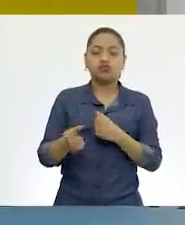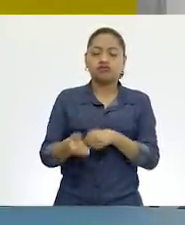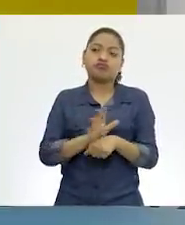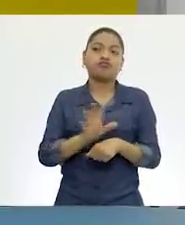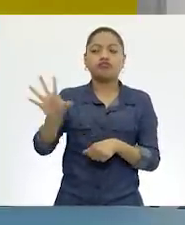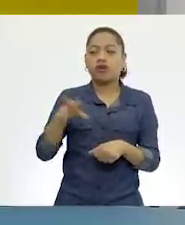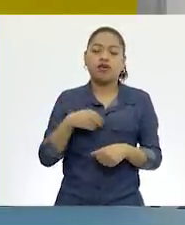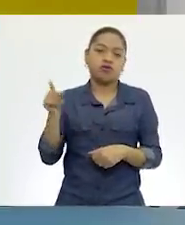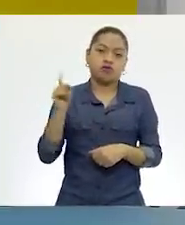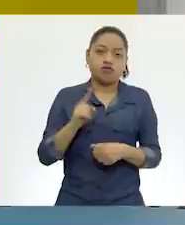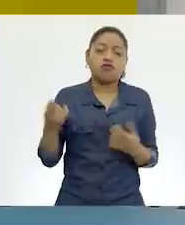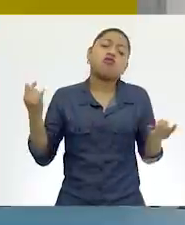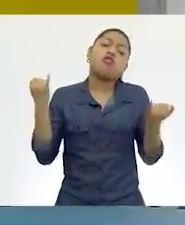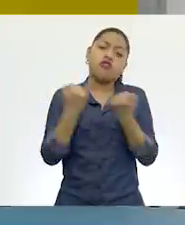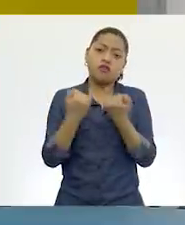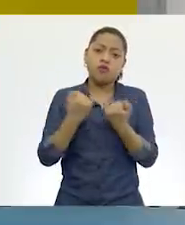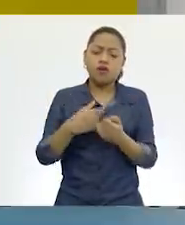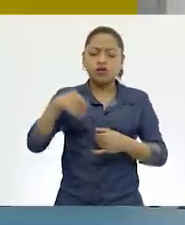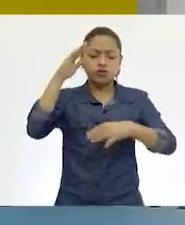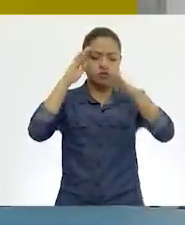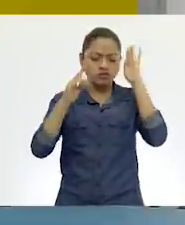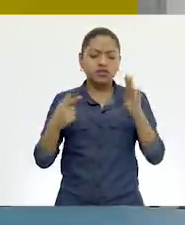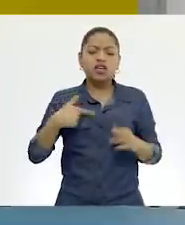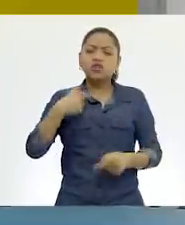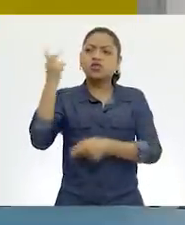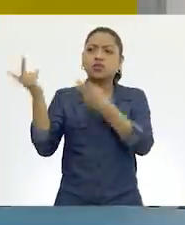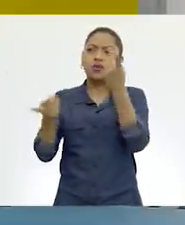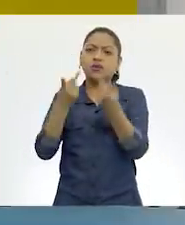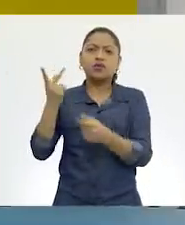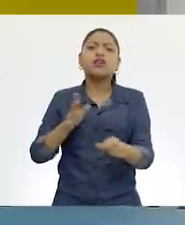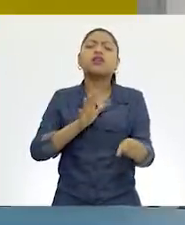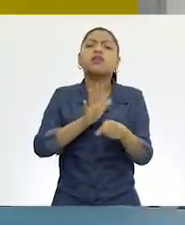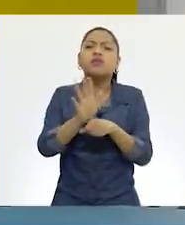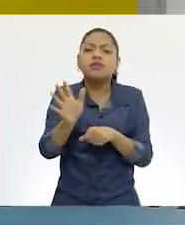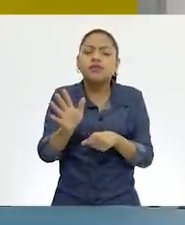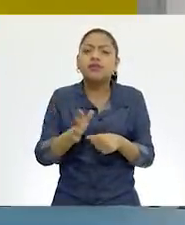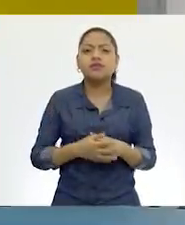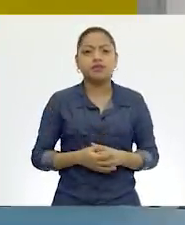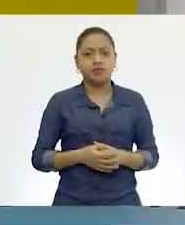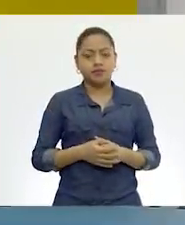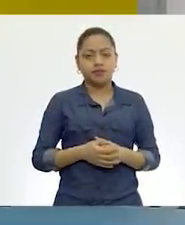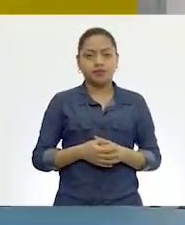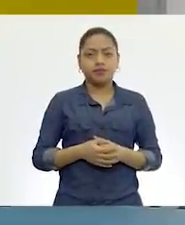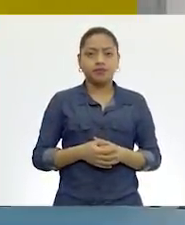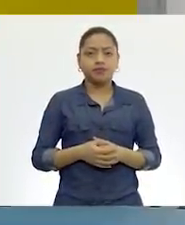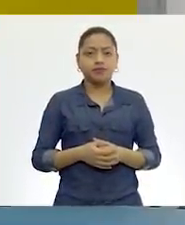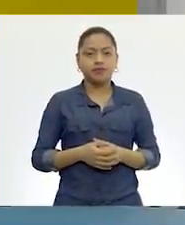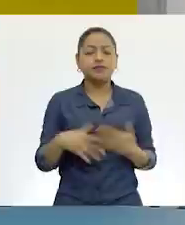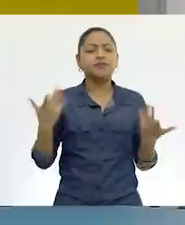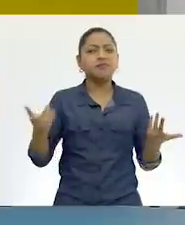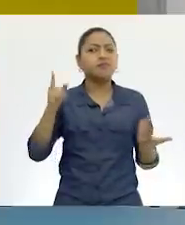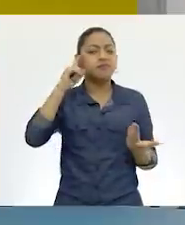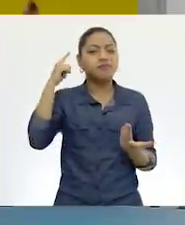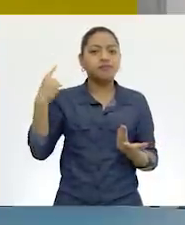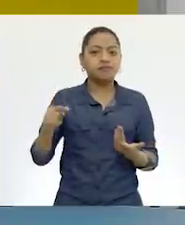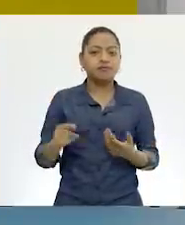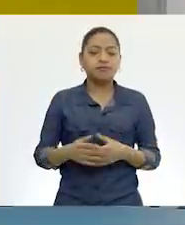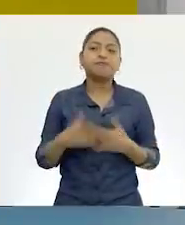también ir pensando en esas posibles preguntas que le harías a esa persona para precisamente